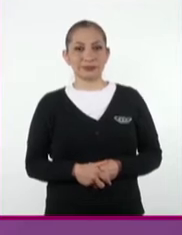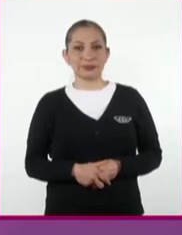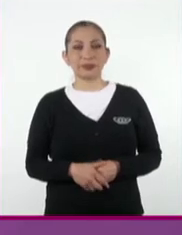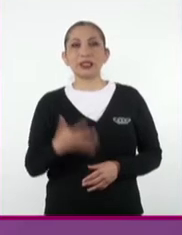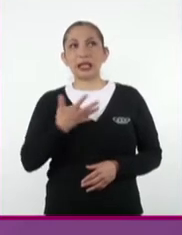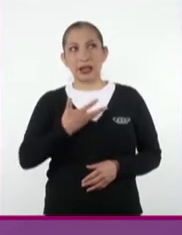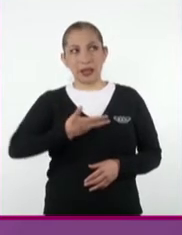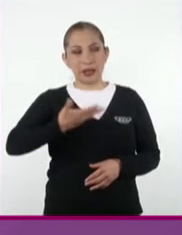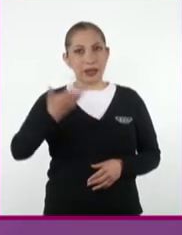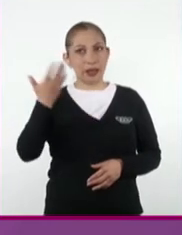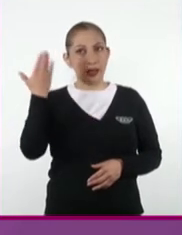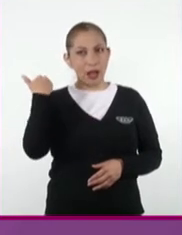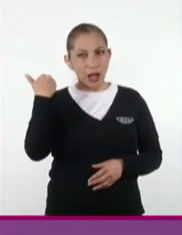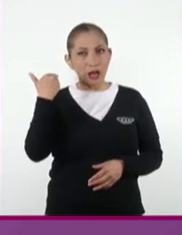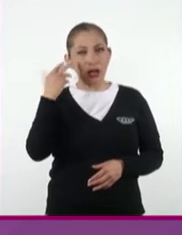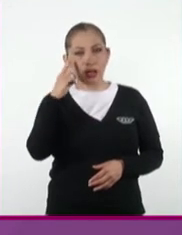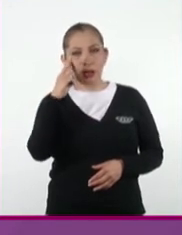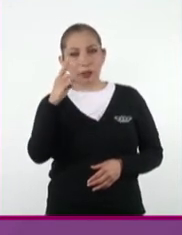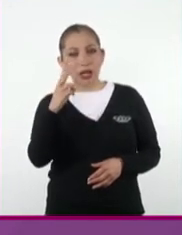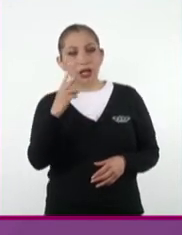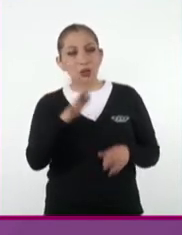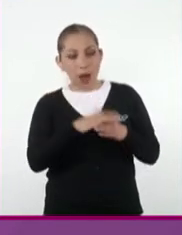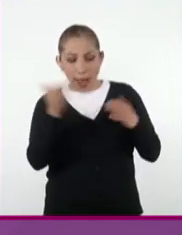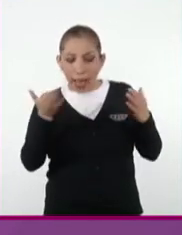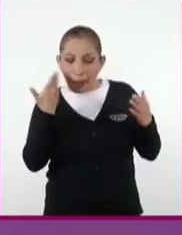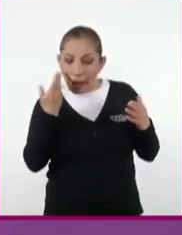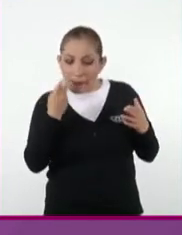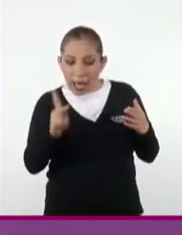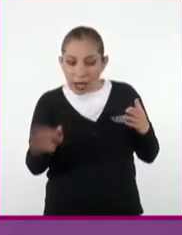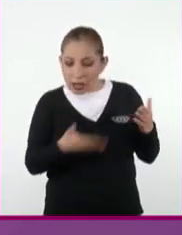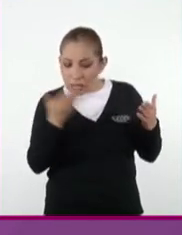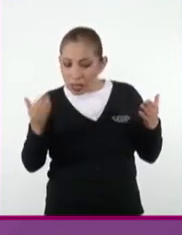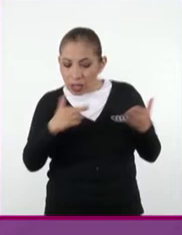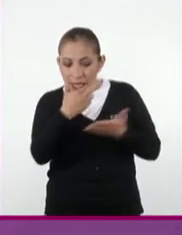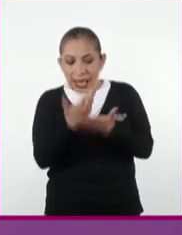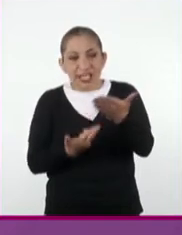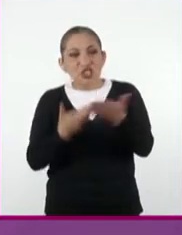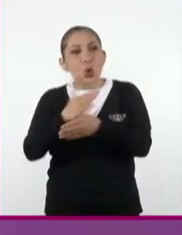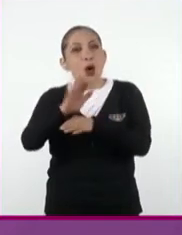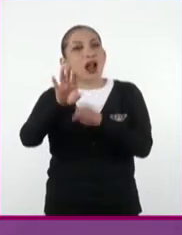Tuvimos primero que ver qué teníamos registrado,